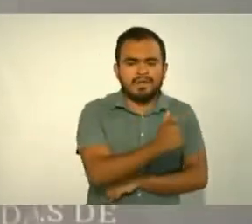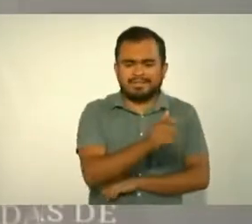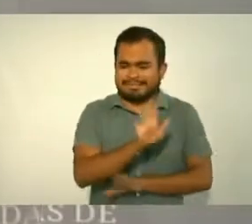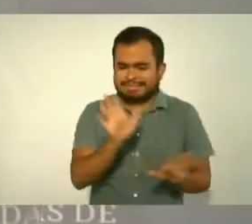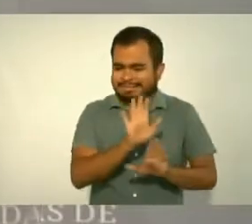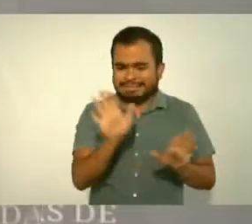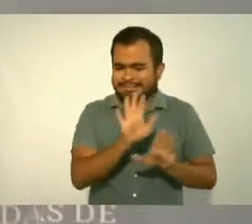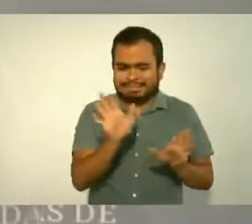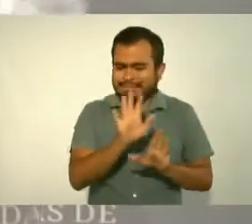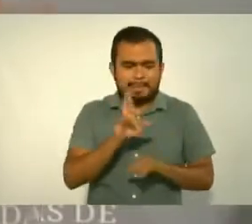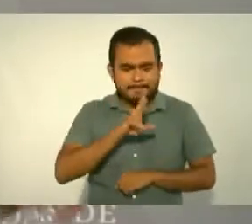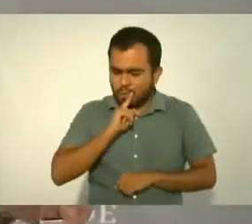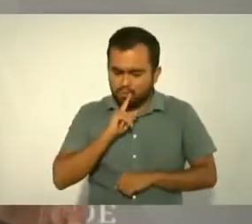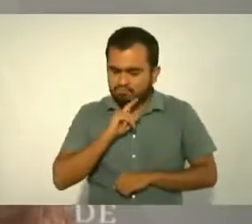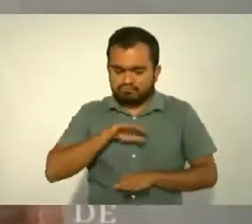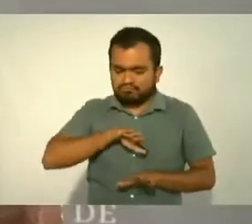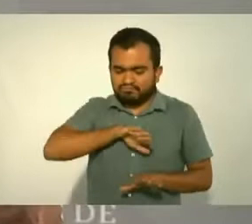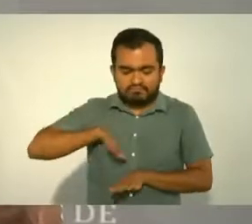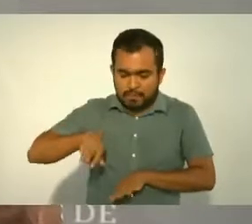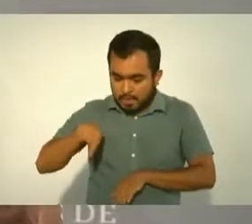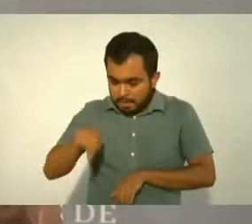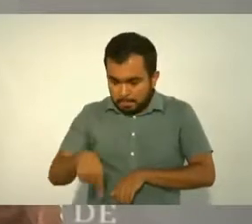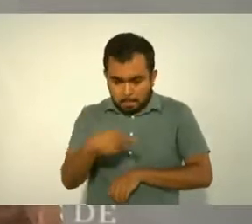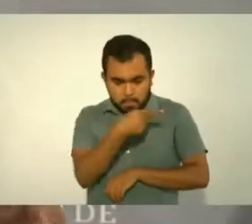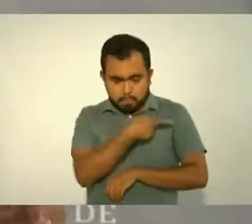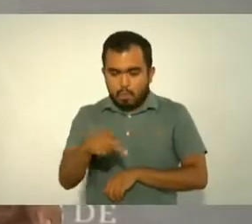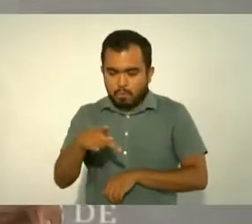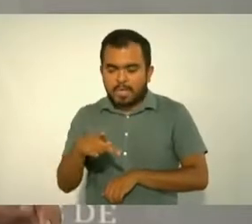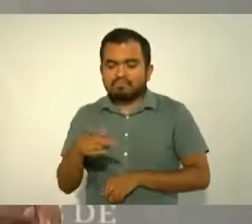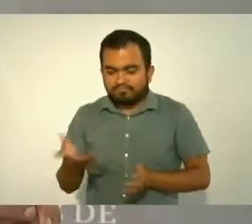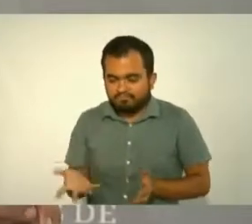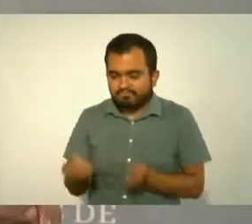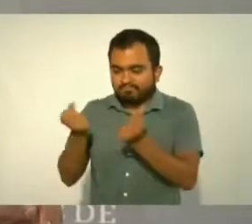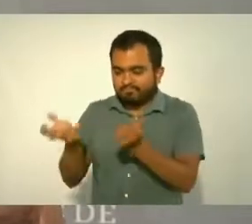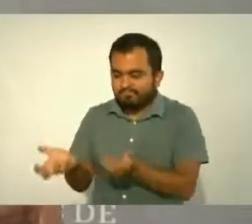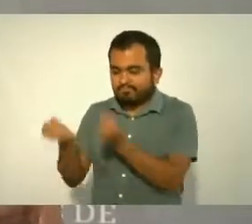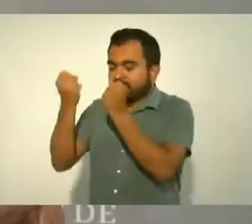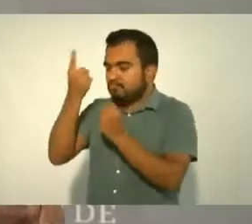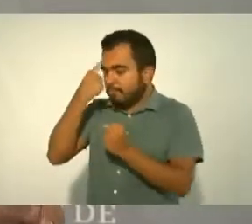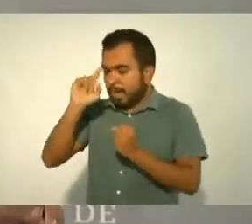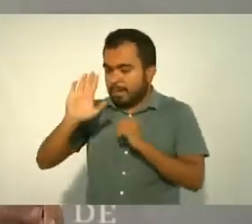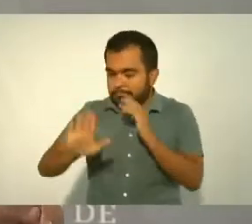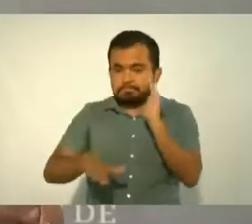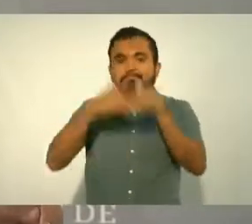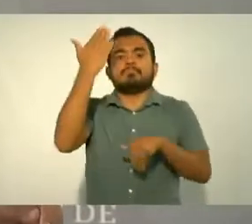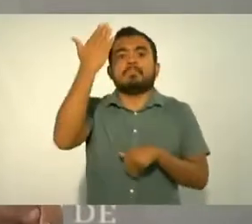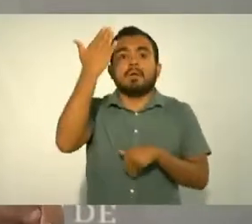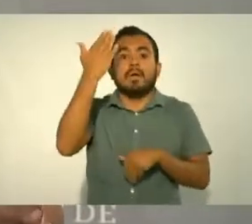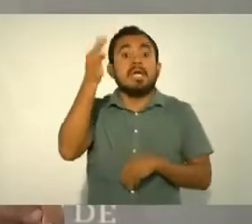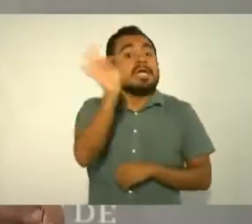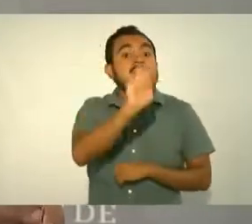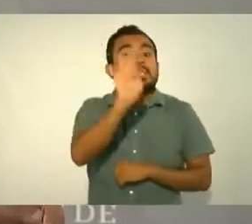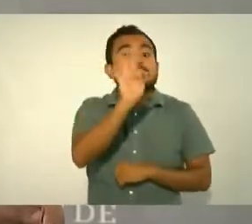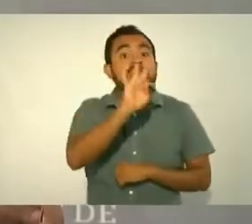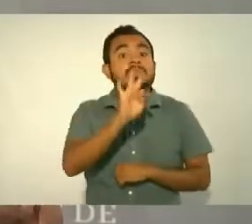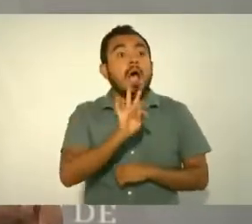abajo, hacia arriba. Nada de que si llueve fuerte arriba,